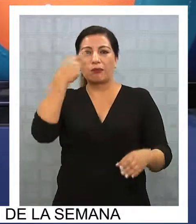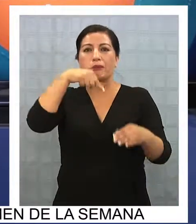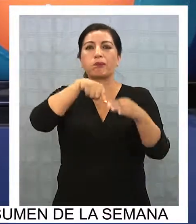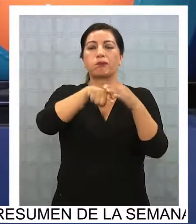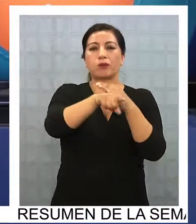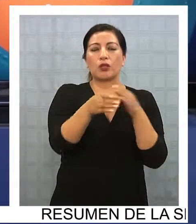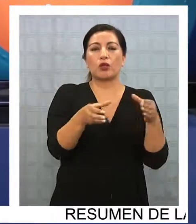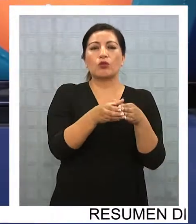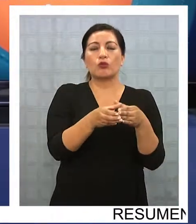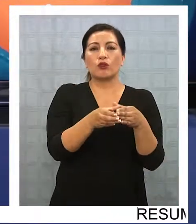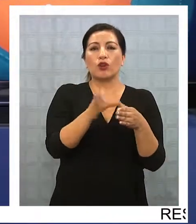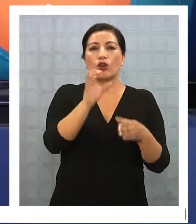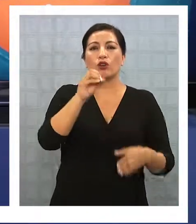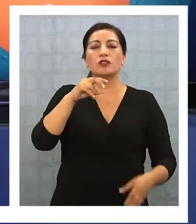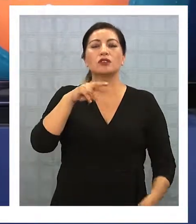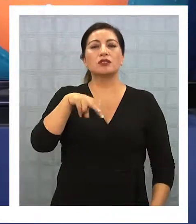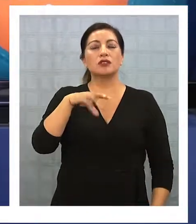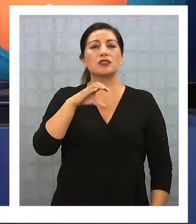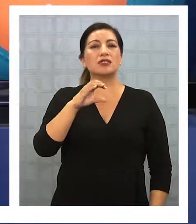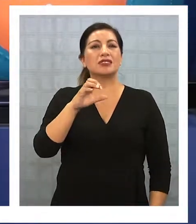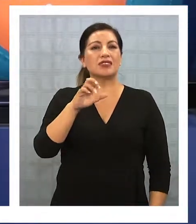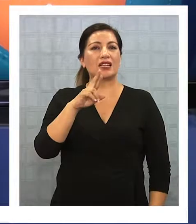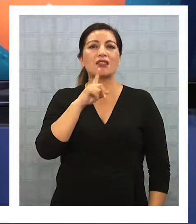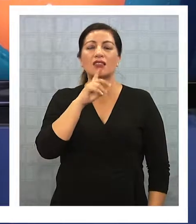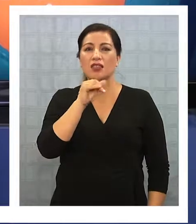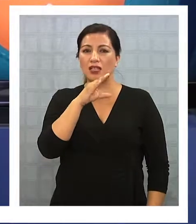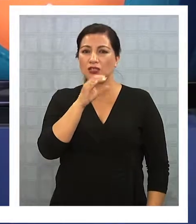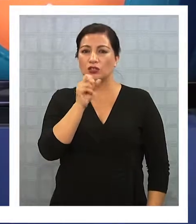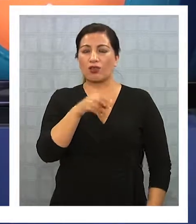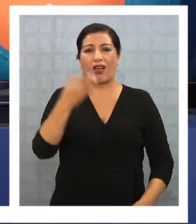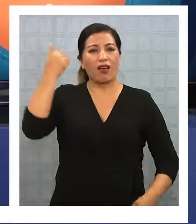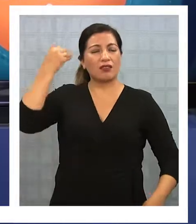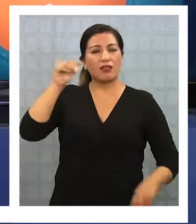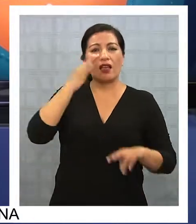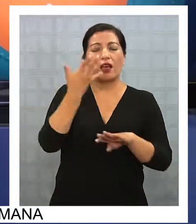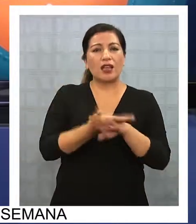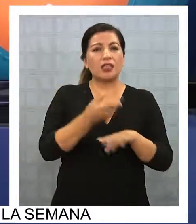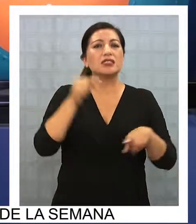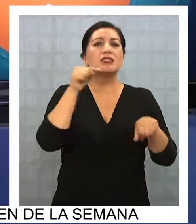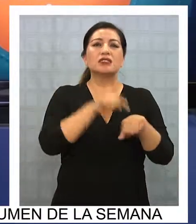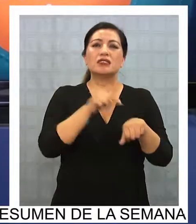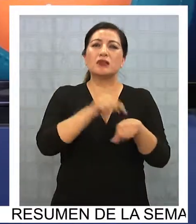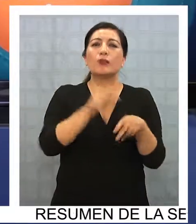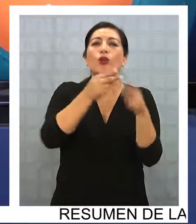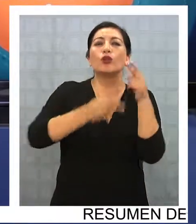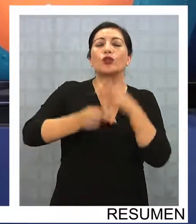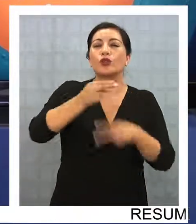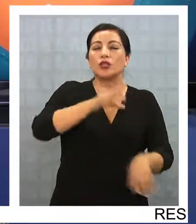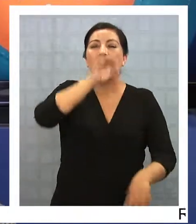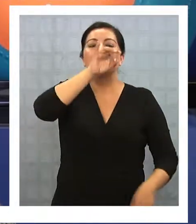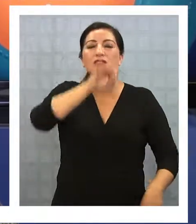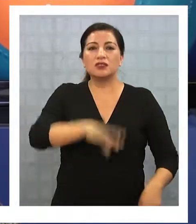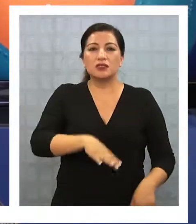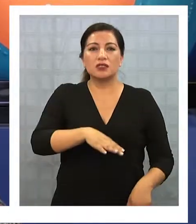interior de la concertación porque hay que reconocer que hubo periodos de la historia de Chile de la concertación que fueron muy